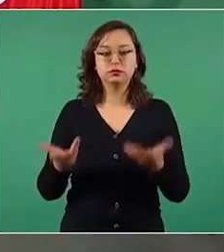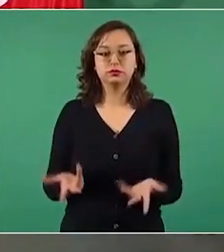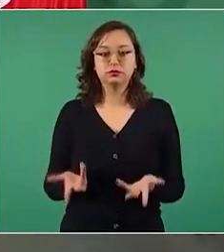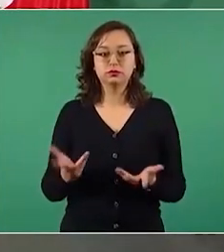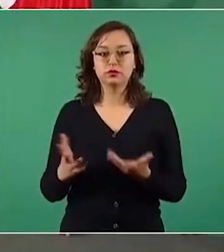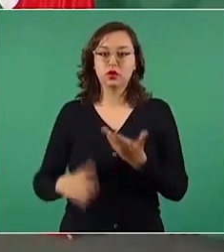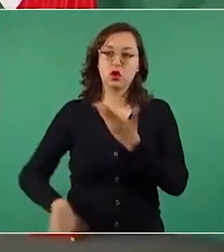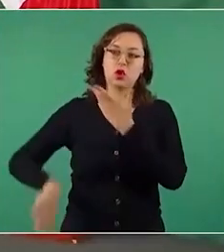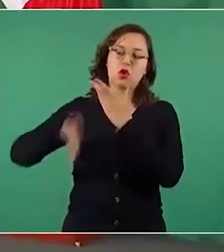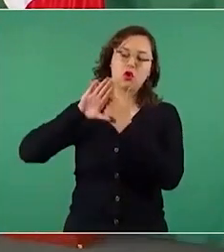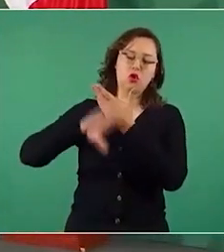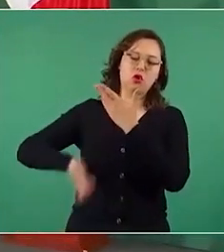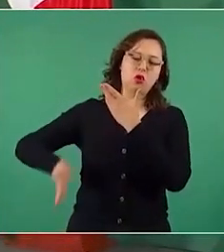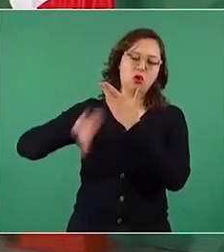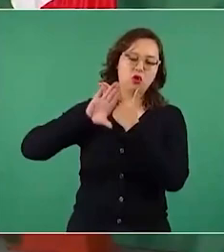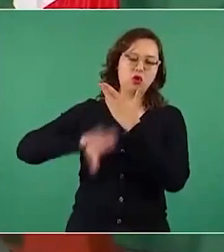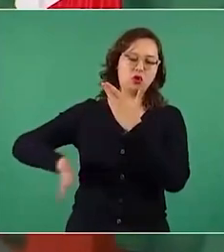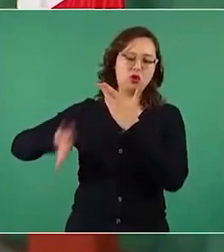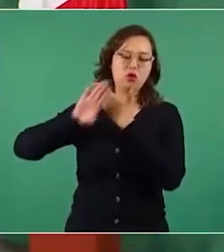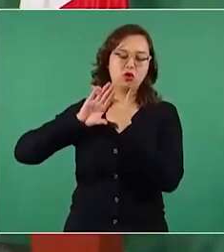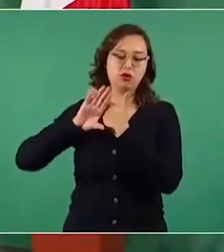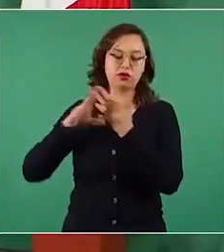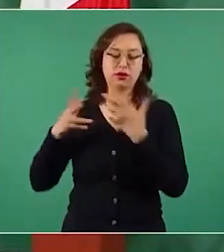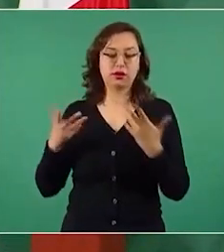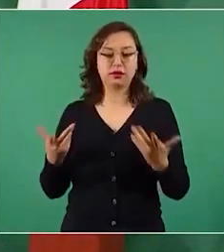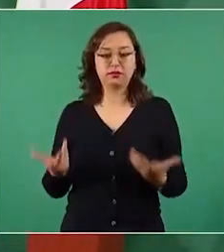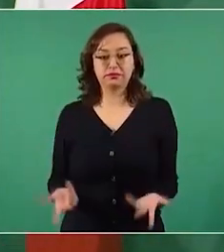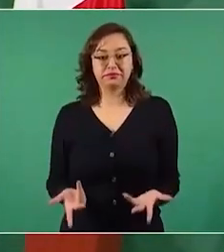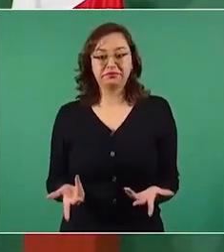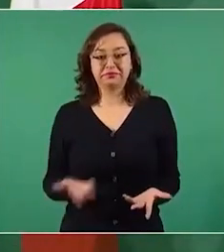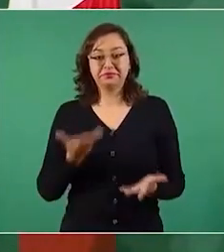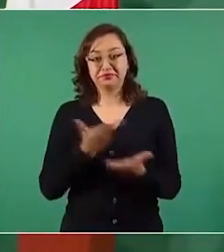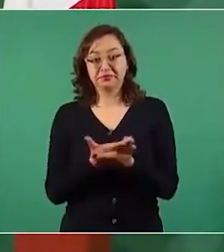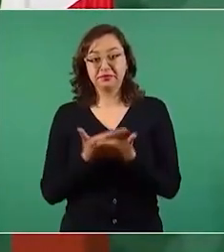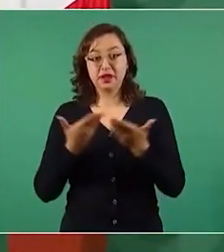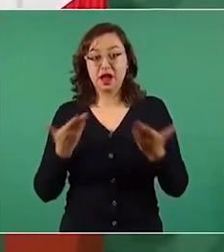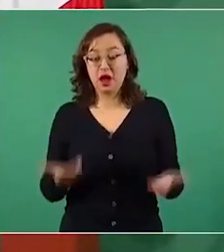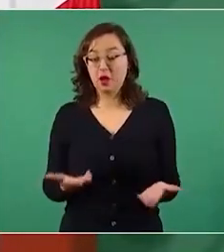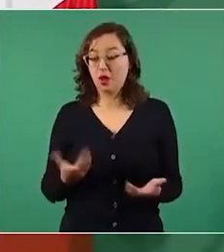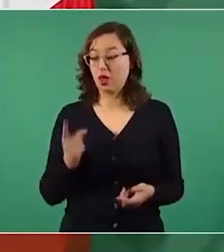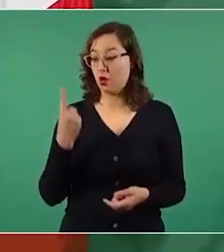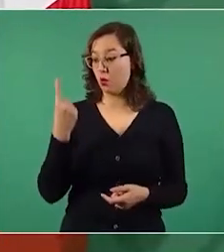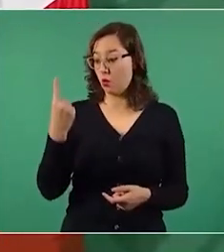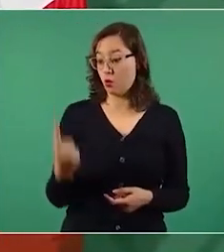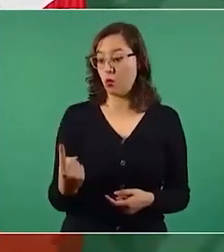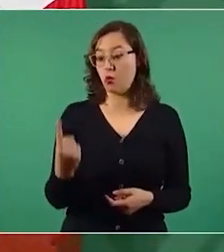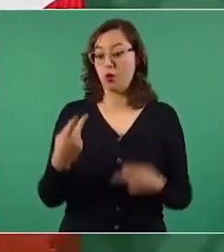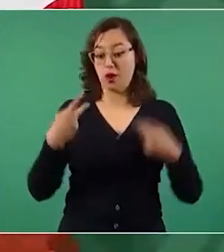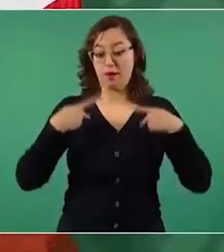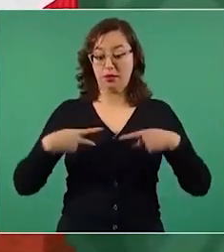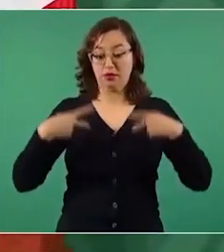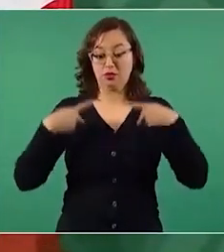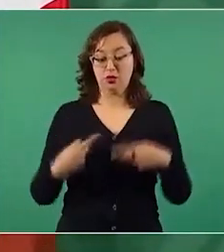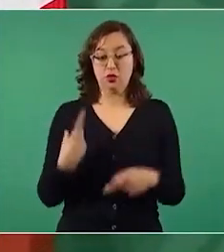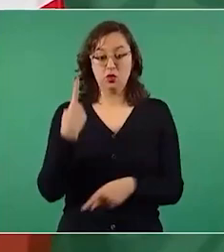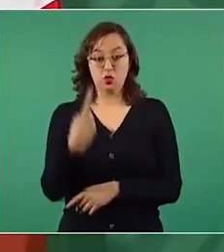lanzarse en contra de nosotros entonces ¿cómo va a ir a representarnos a ese país?